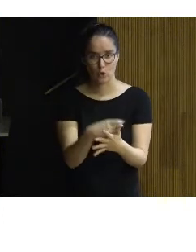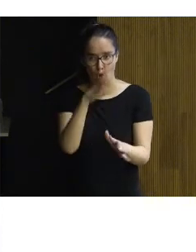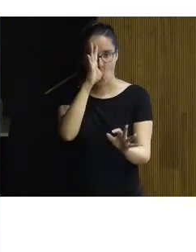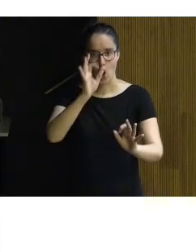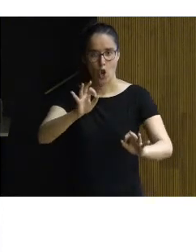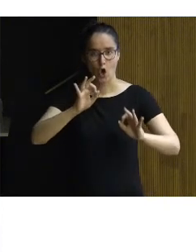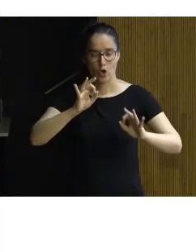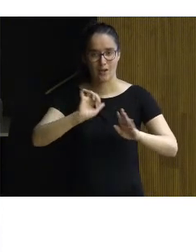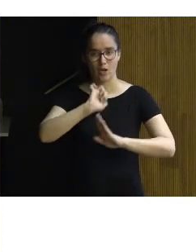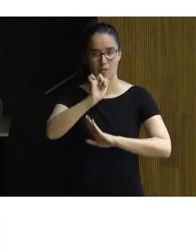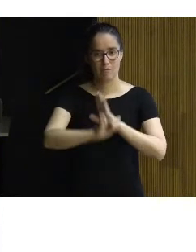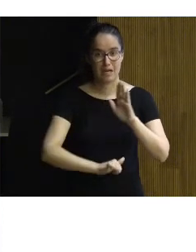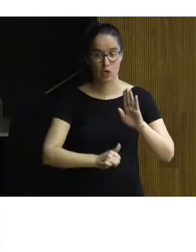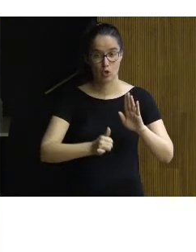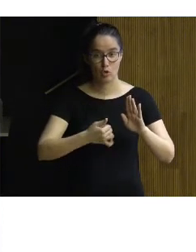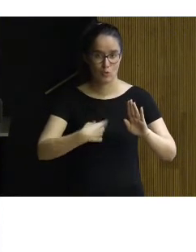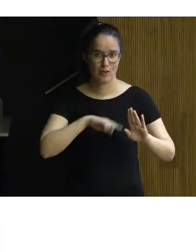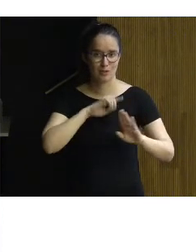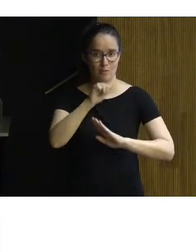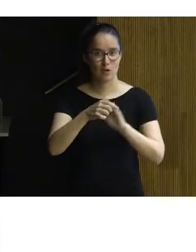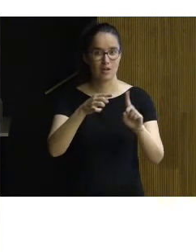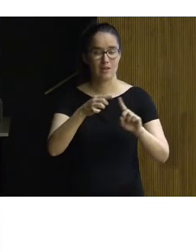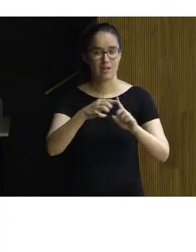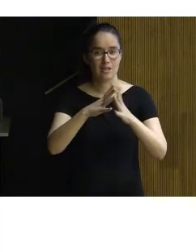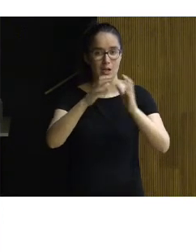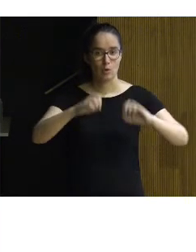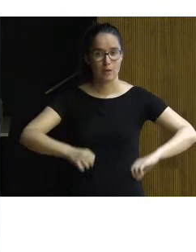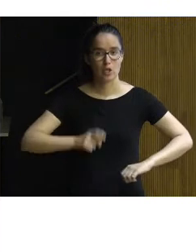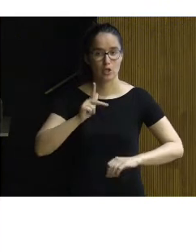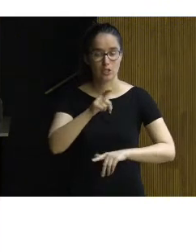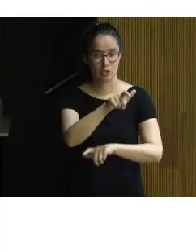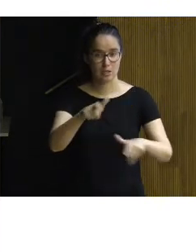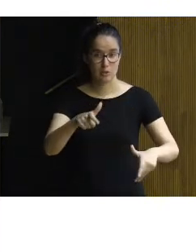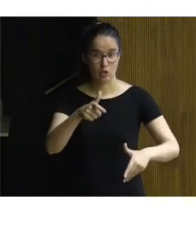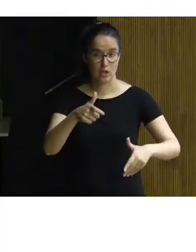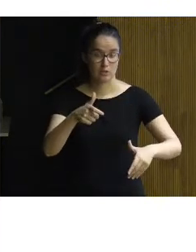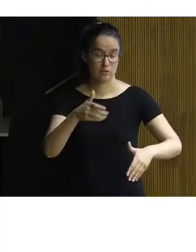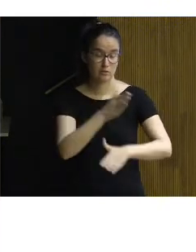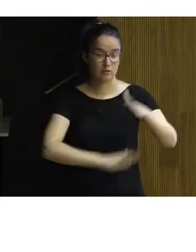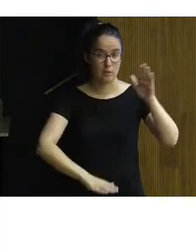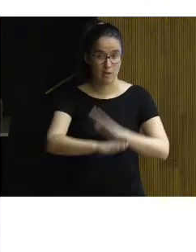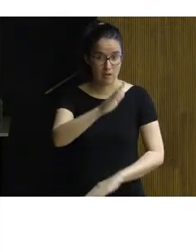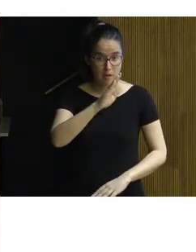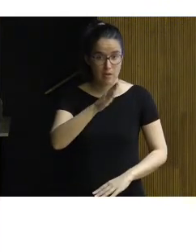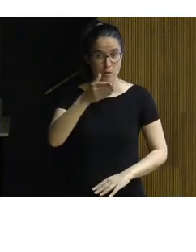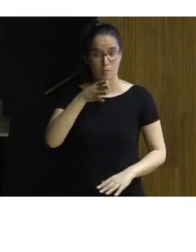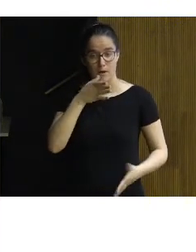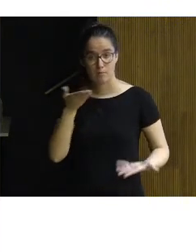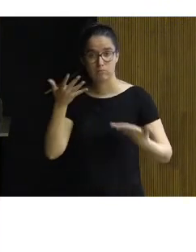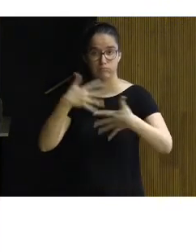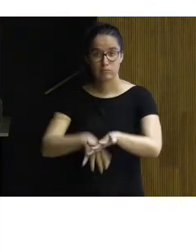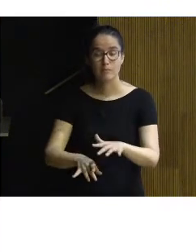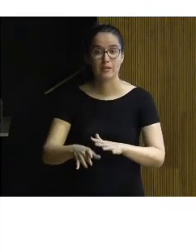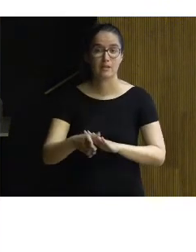nuestro marco de referencia era tanto la Convención de los Derechos de las Personas con Discapacidad para la incorporación del